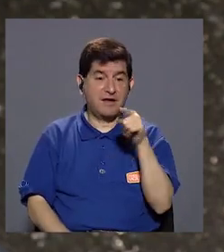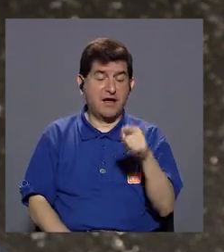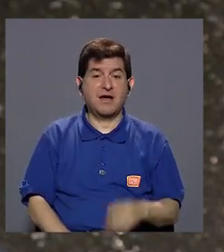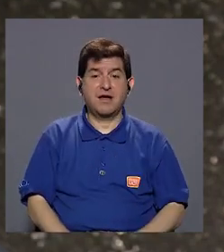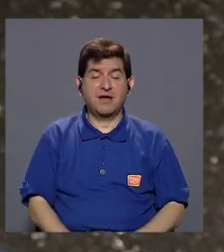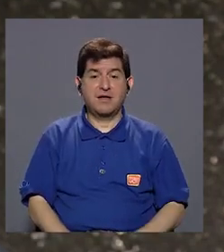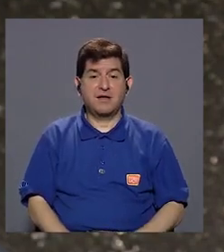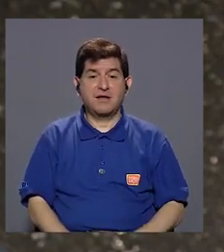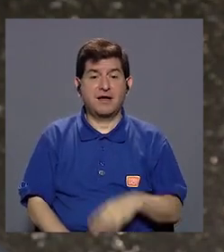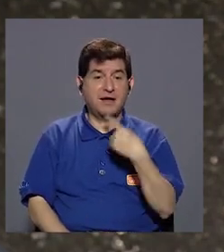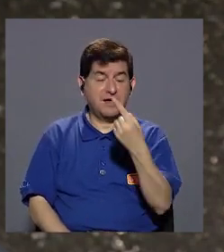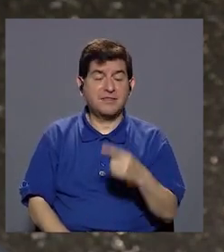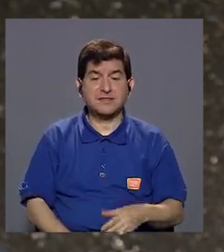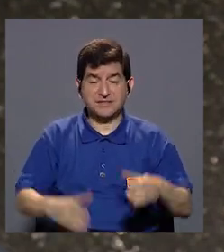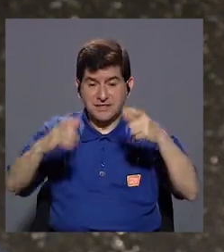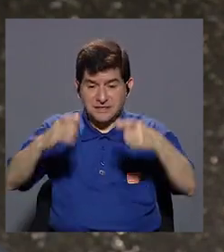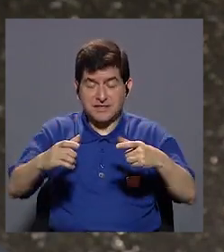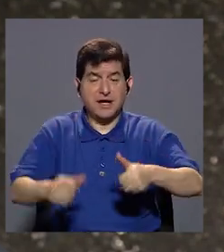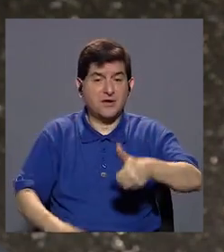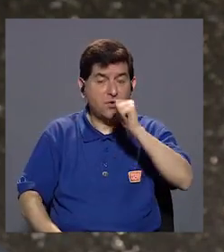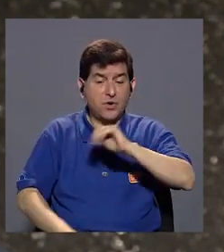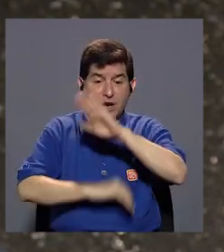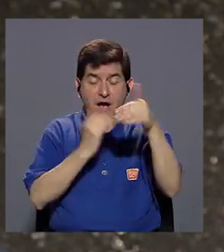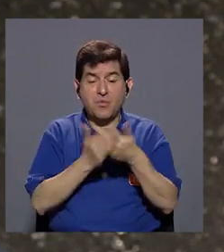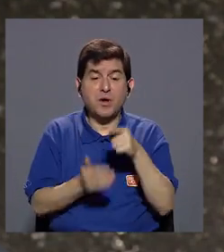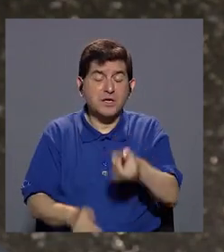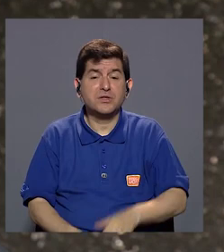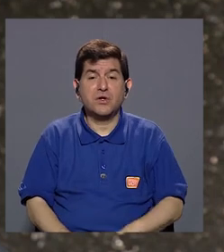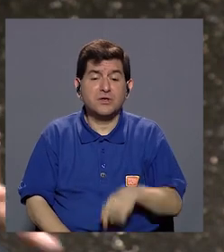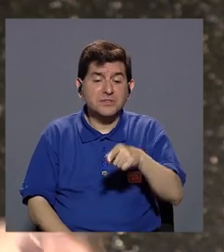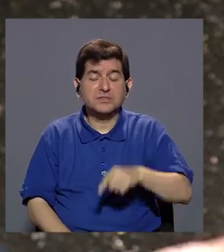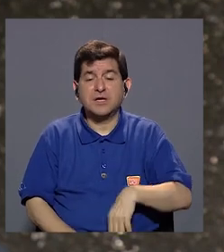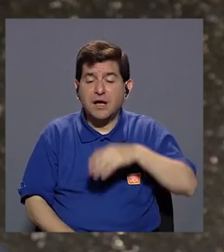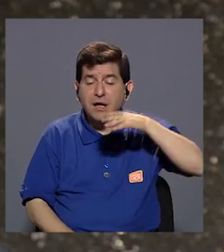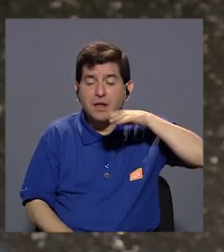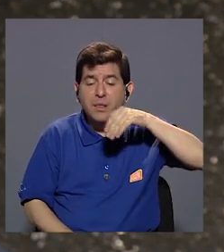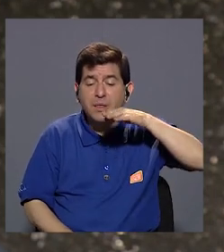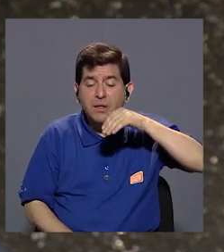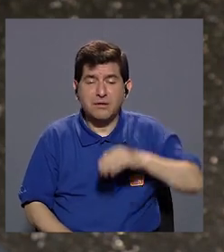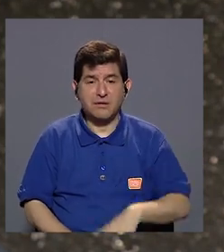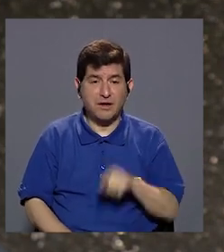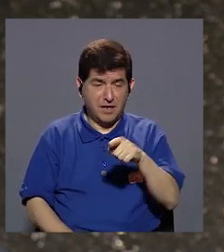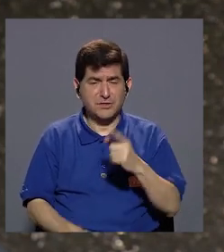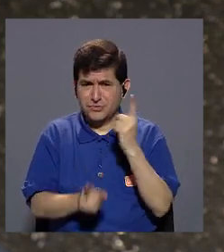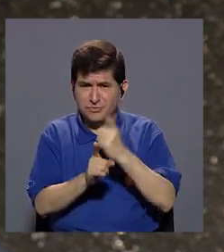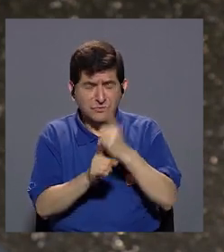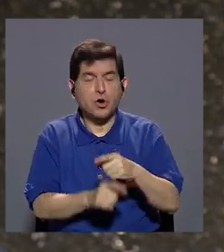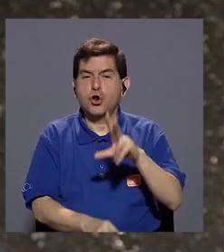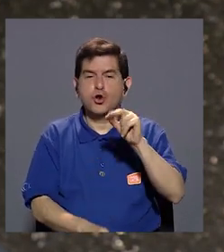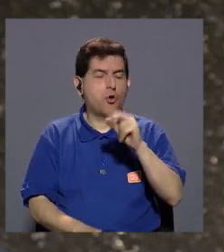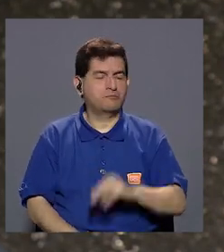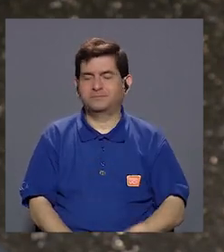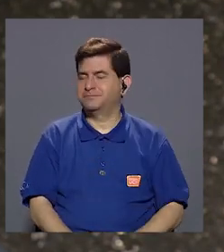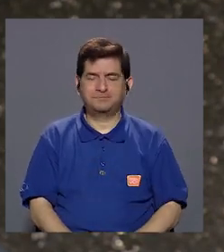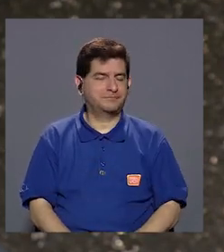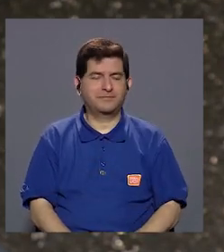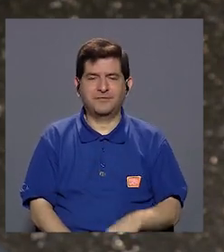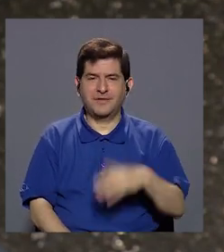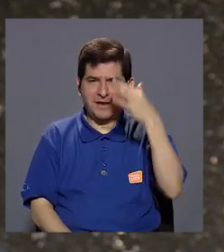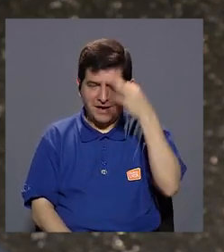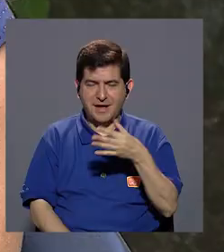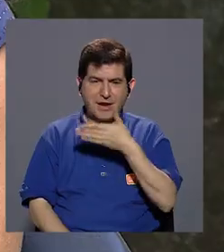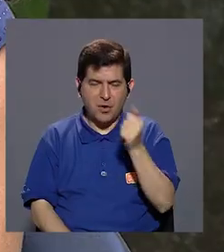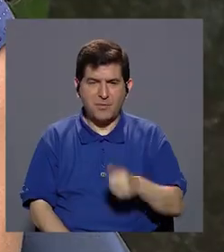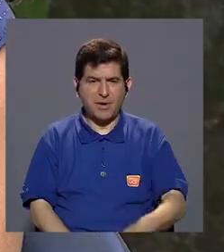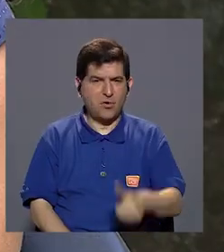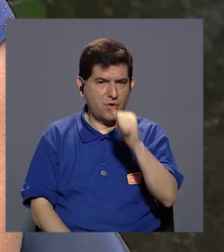los taros con agua donde todos pasan a tomar, ¿eso no es tan recomendable, entonces? No, inclusive, bueno, creo que